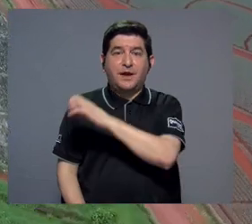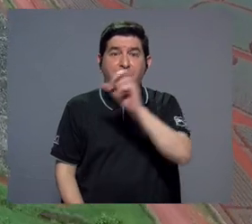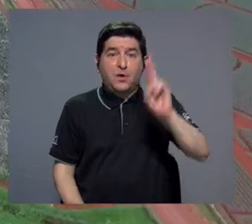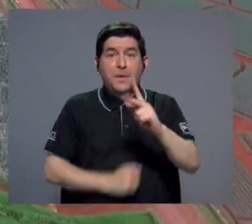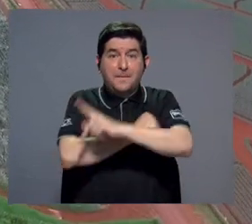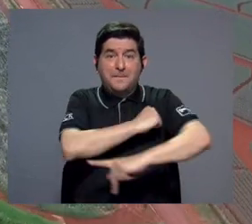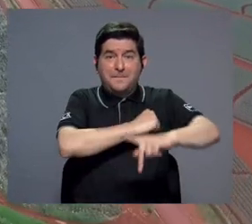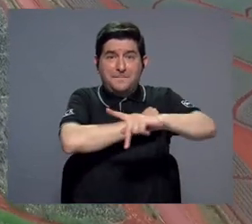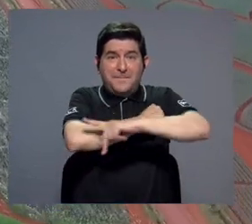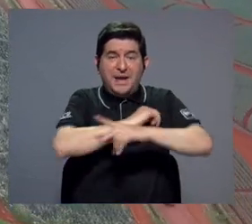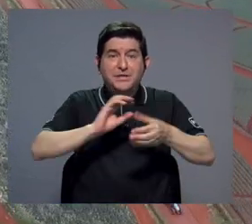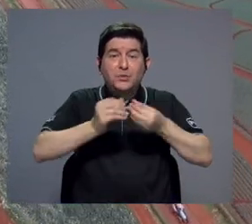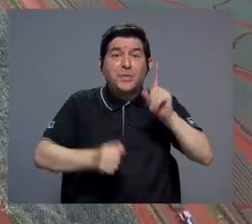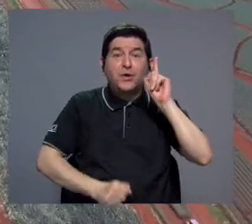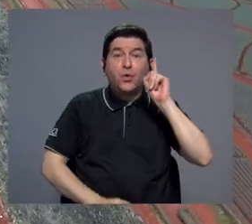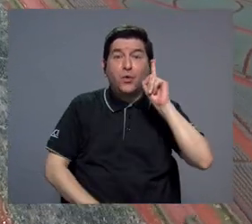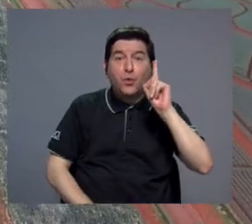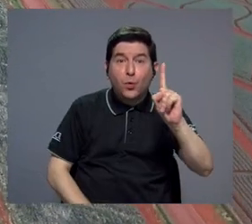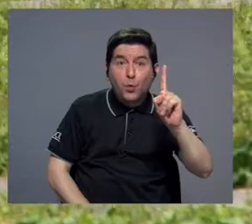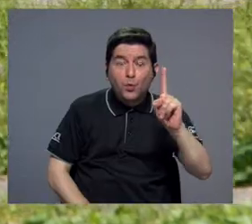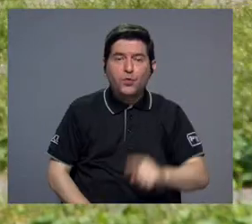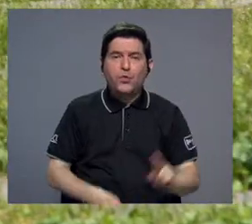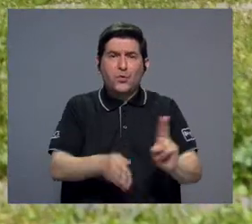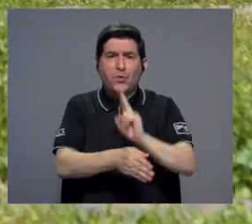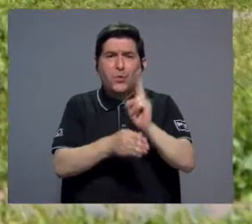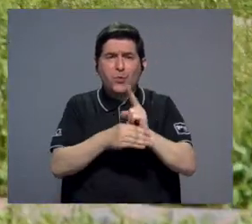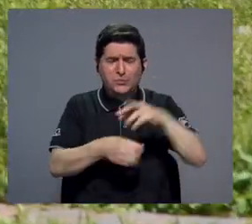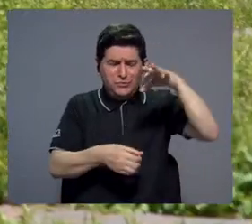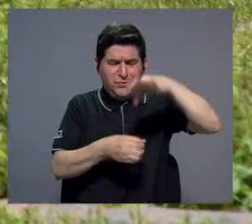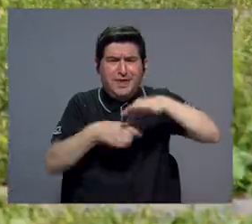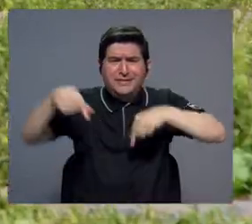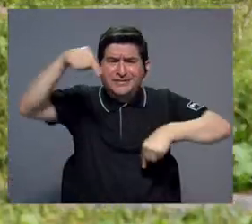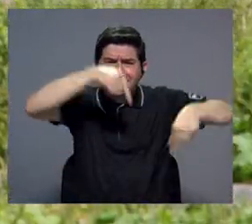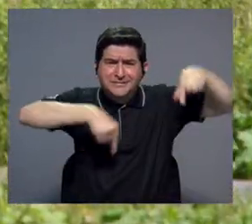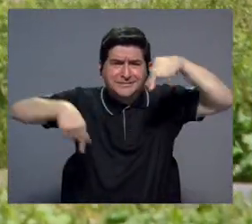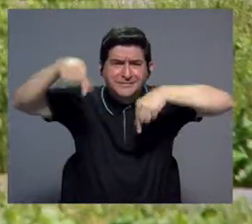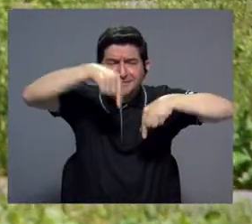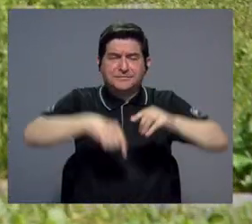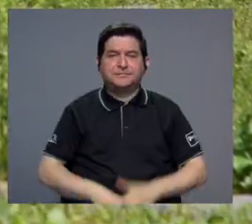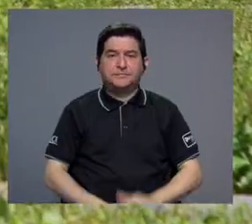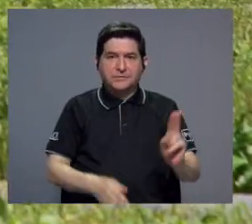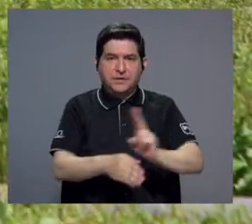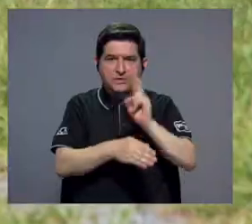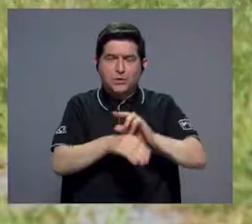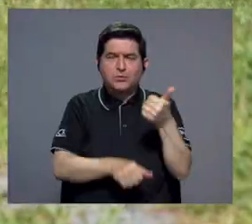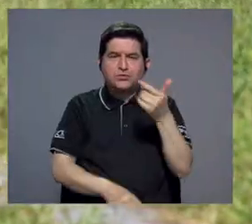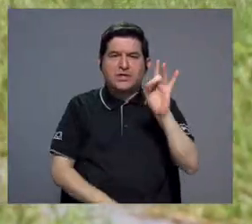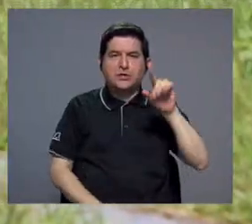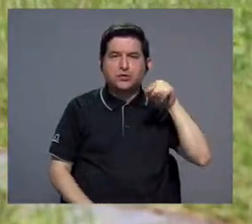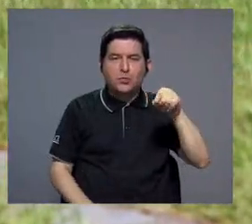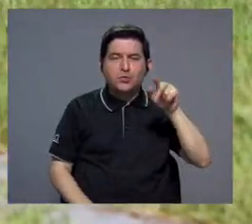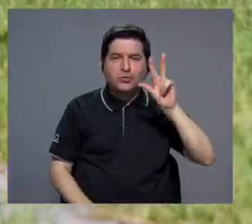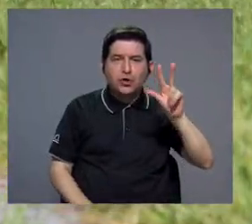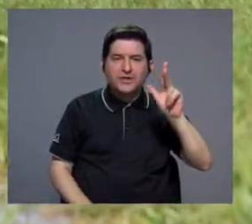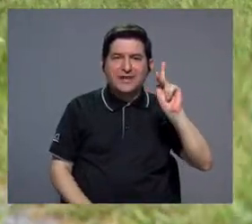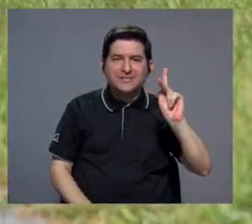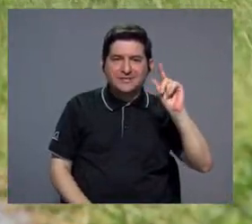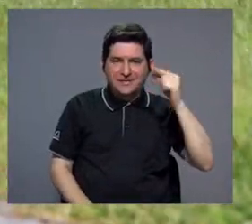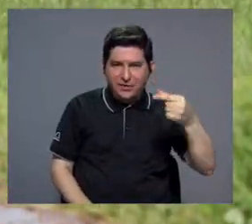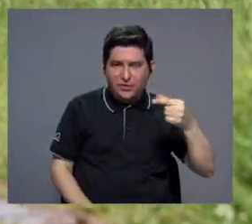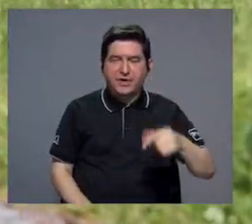Costa Rica es el país número uno en el uso de agroquímicos. Se usan 18